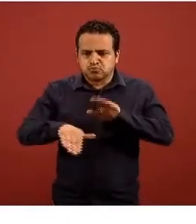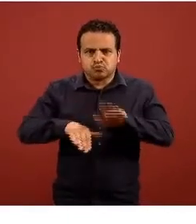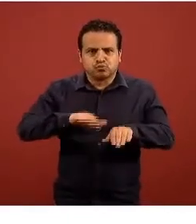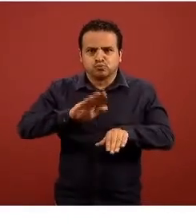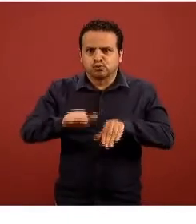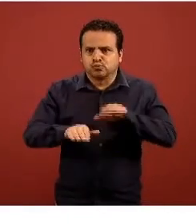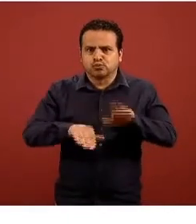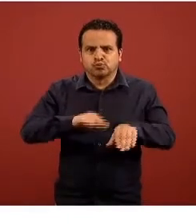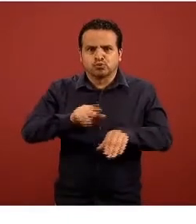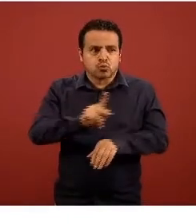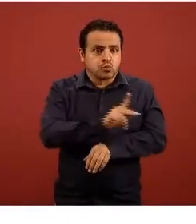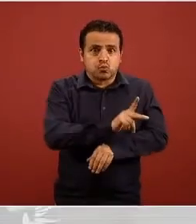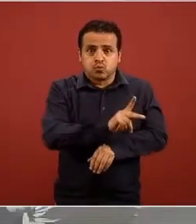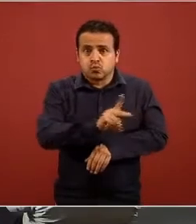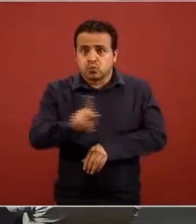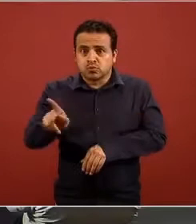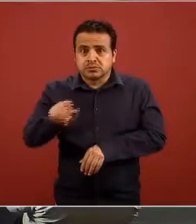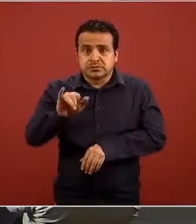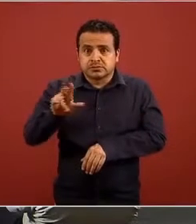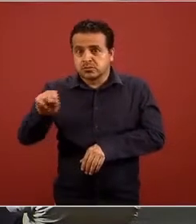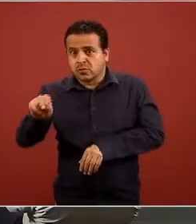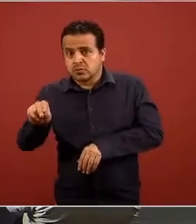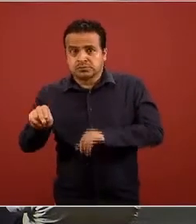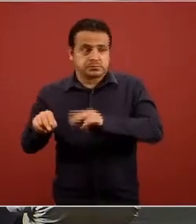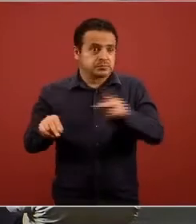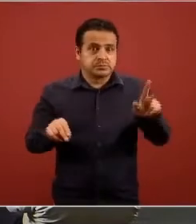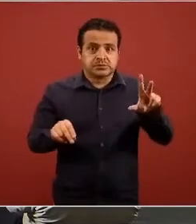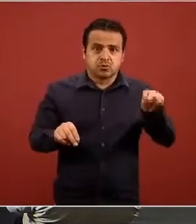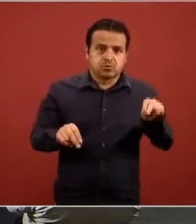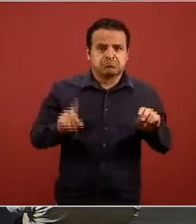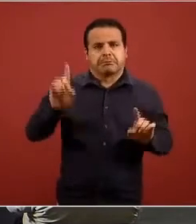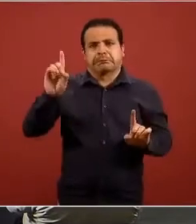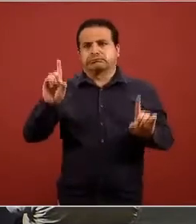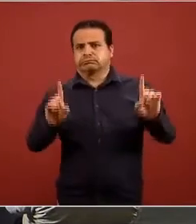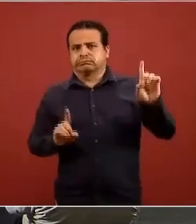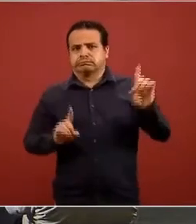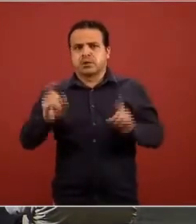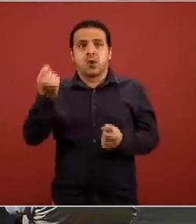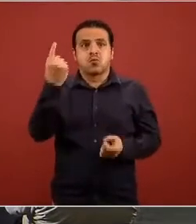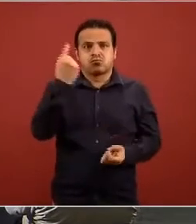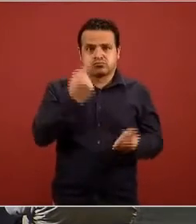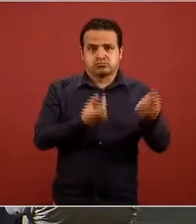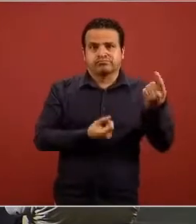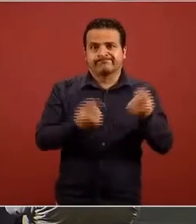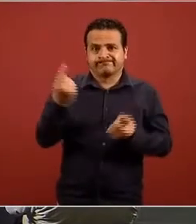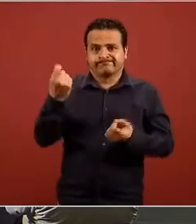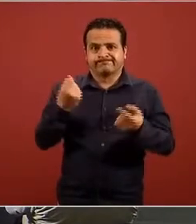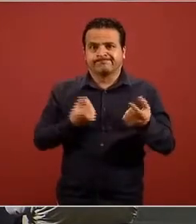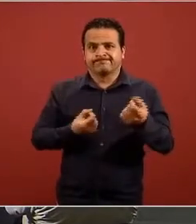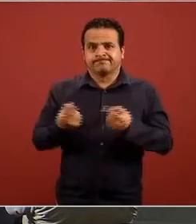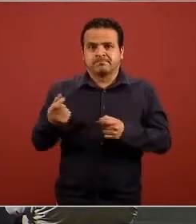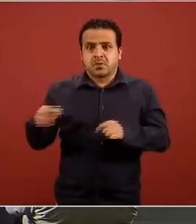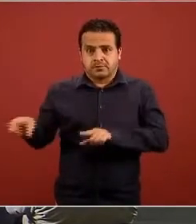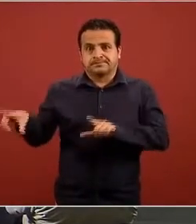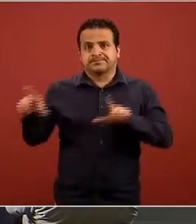todas fueron confirmadas o todas fueron negativas la siguiente diapositiva también es una distribución de las defunciones pero ahora por